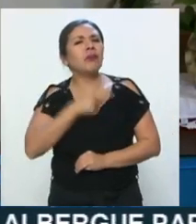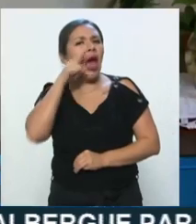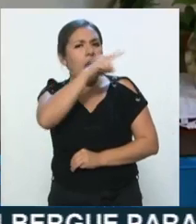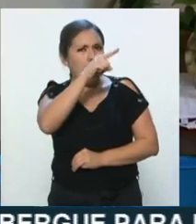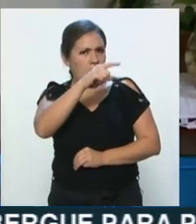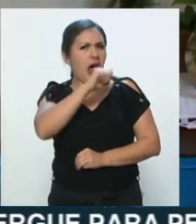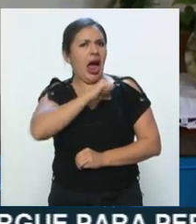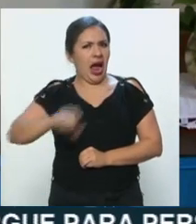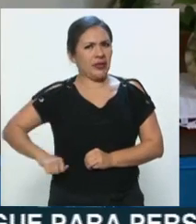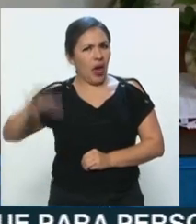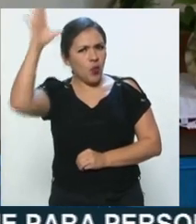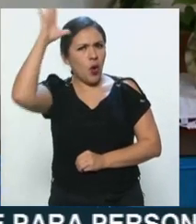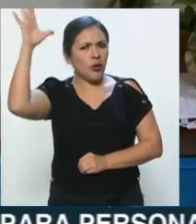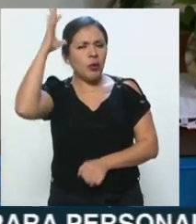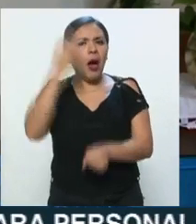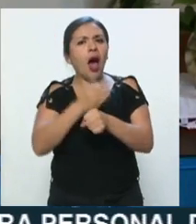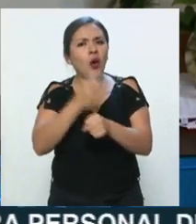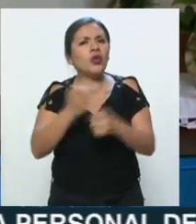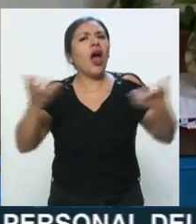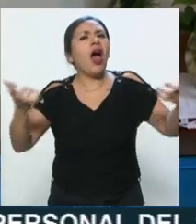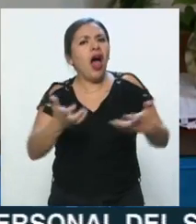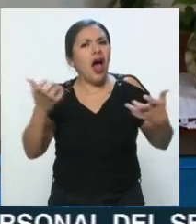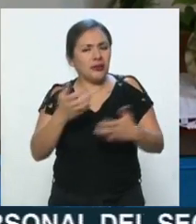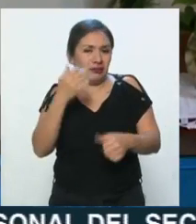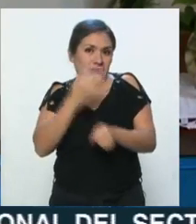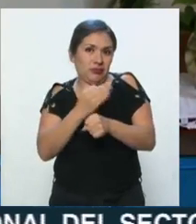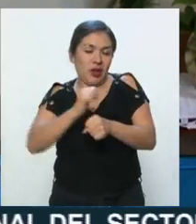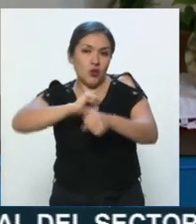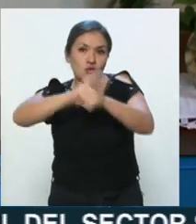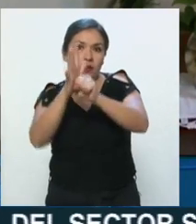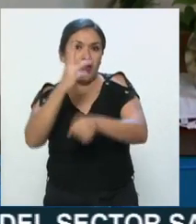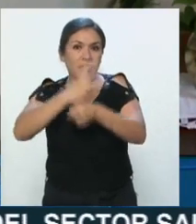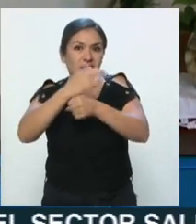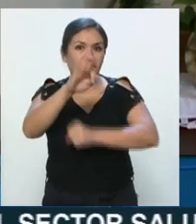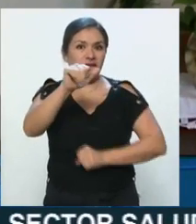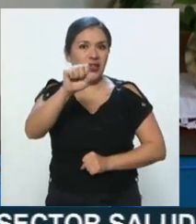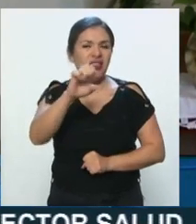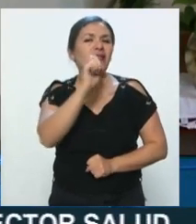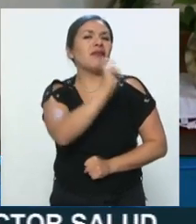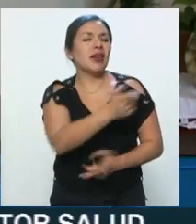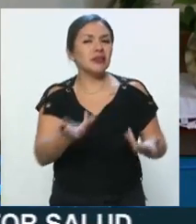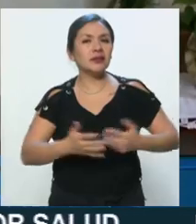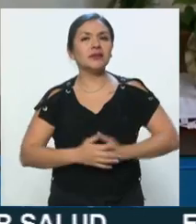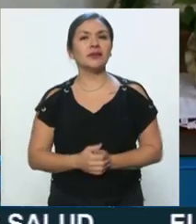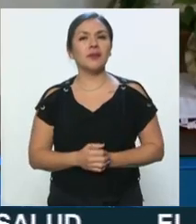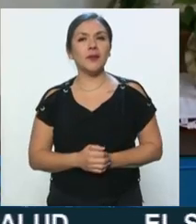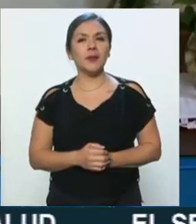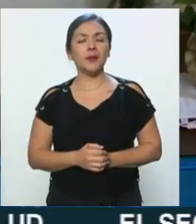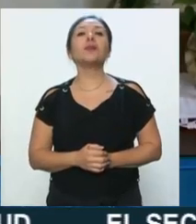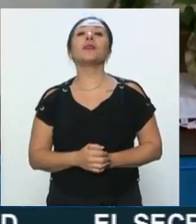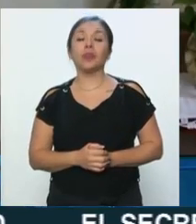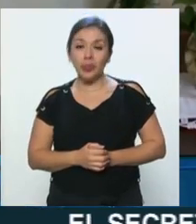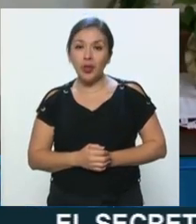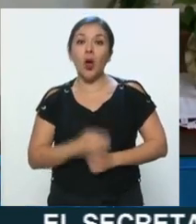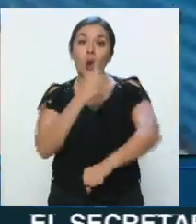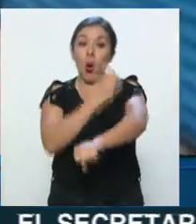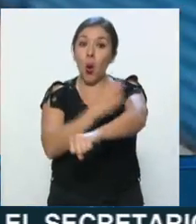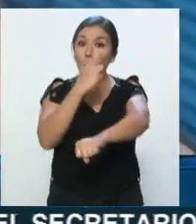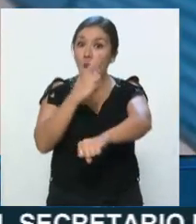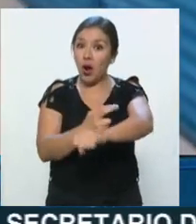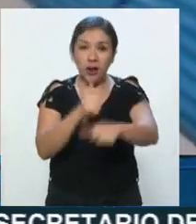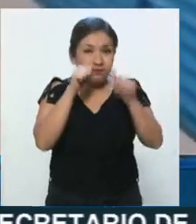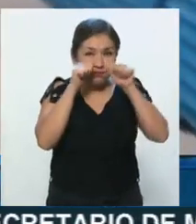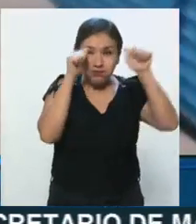Cuauhtémoc, pues en esta tercera fase de COVID-19. Pues bueno, lo primero es la coordinación de tiempo